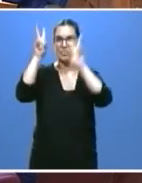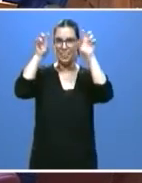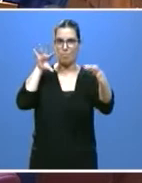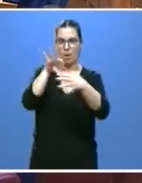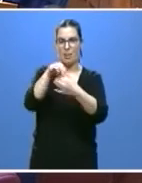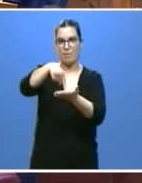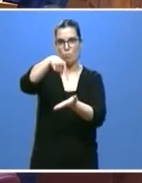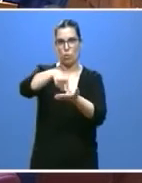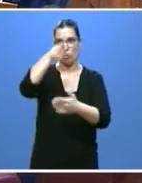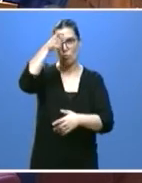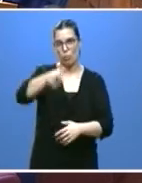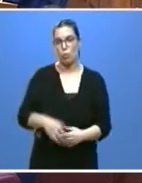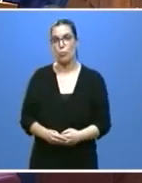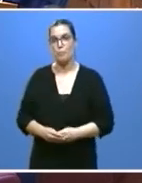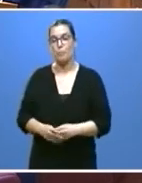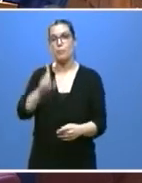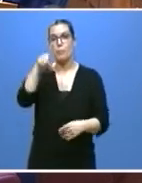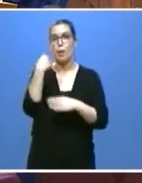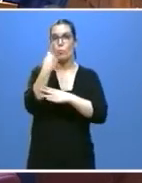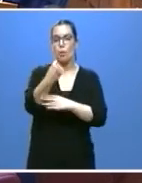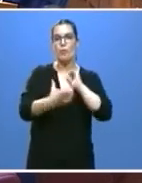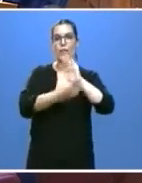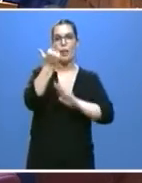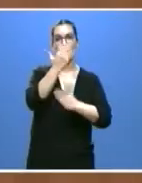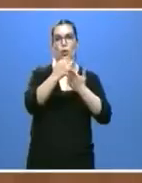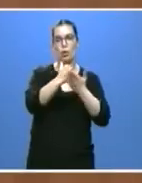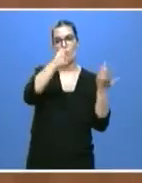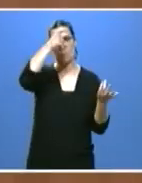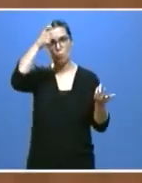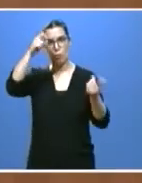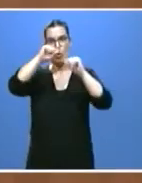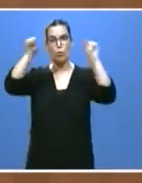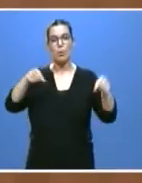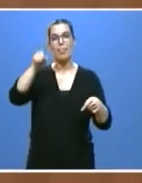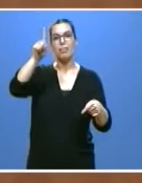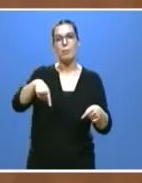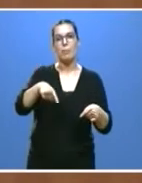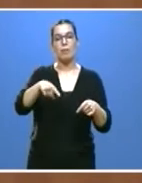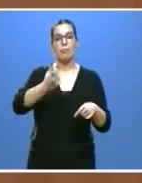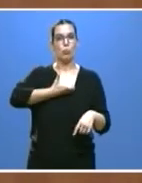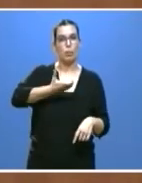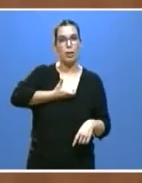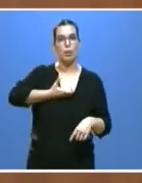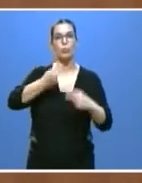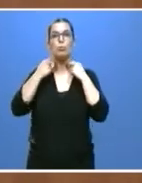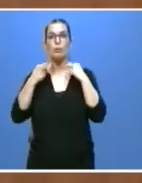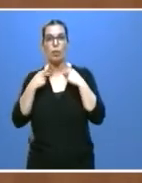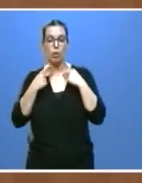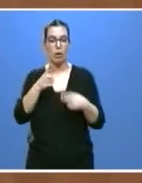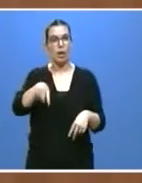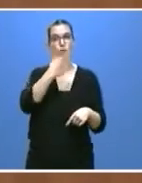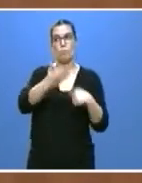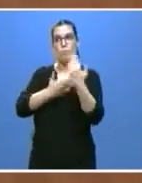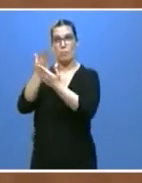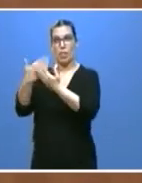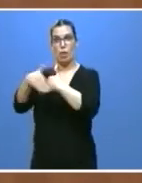respaldamos a la Federación Regional de Municipios y Provincias y a las entidades locales en su demanda al gobierno